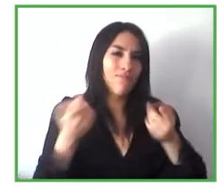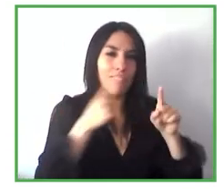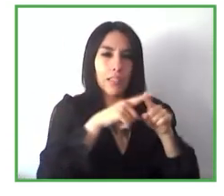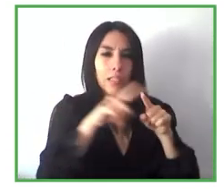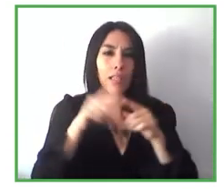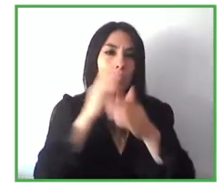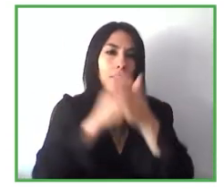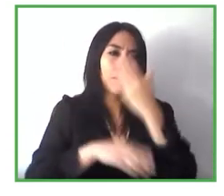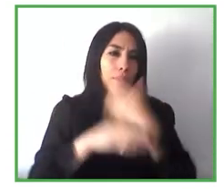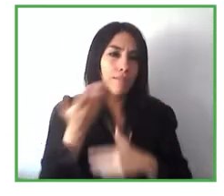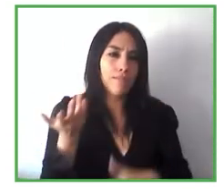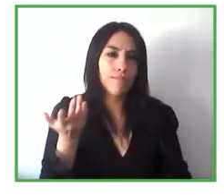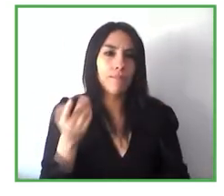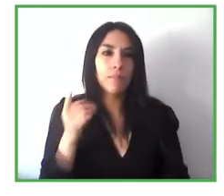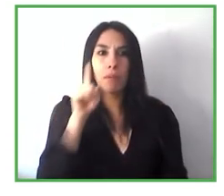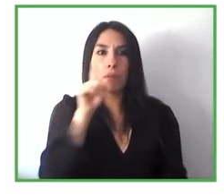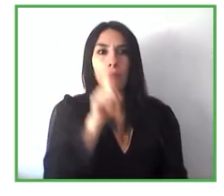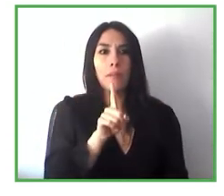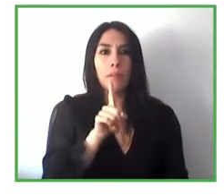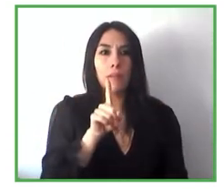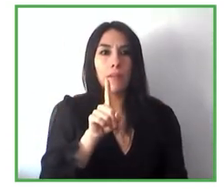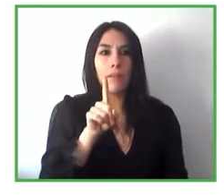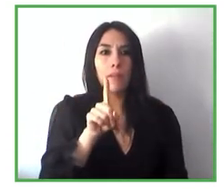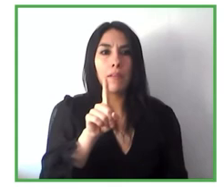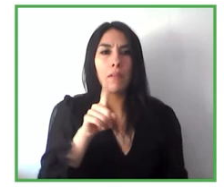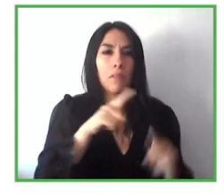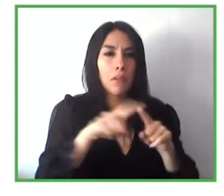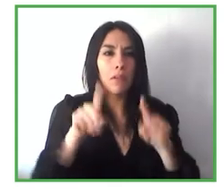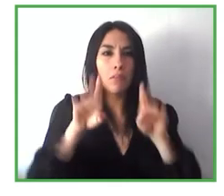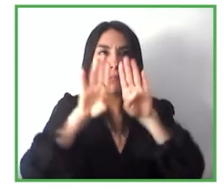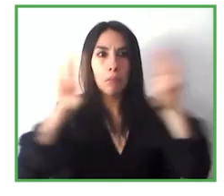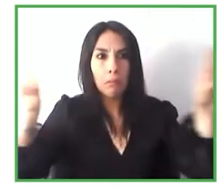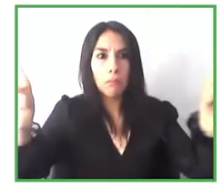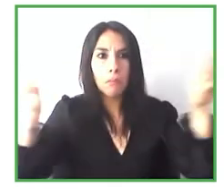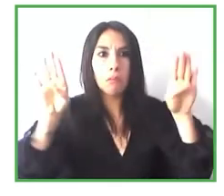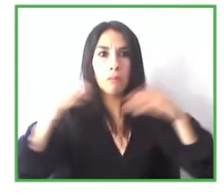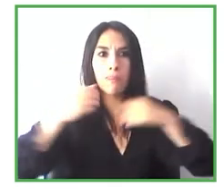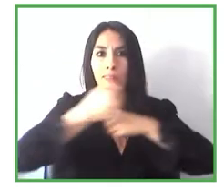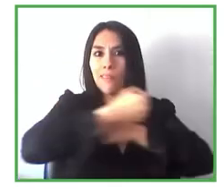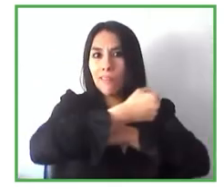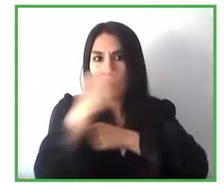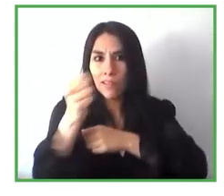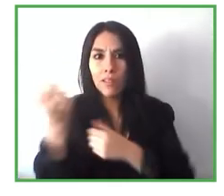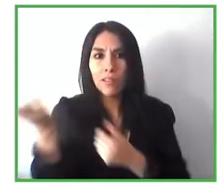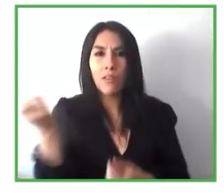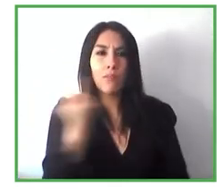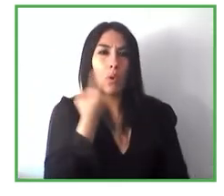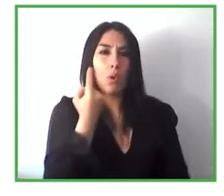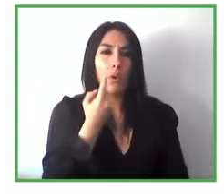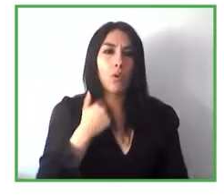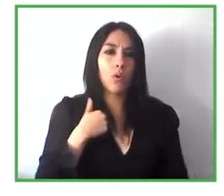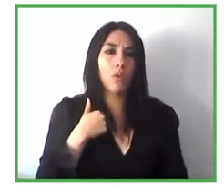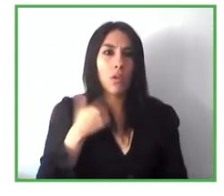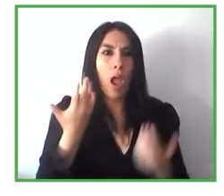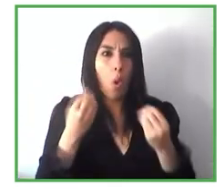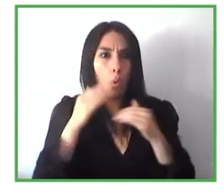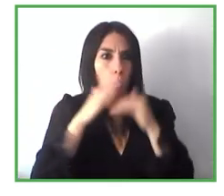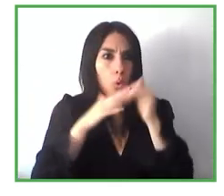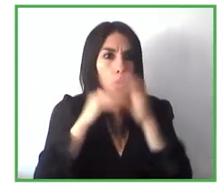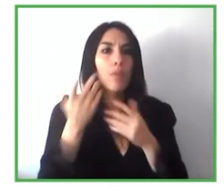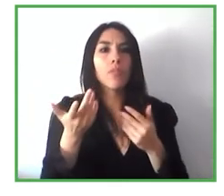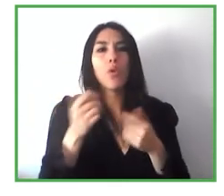este equipamiento de interiores otro ejemplo sería un outdoor smart sofa o un sofá